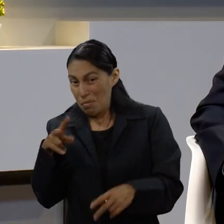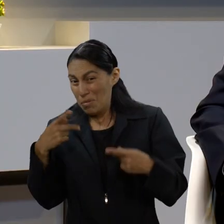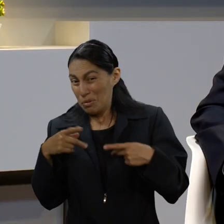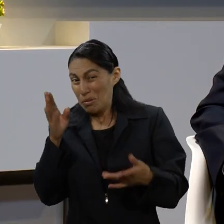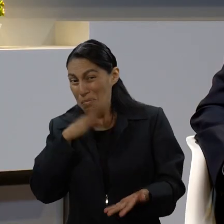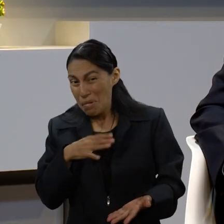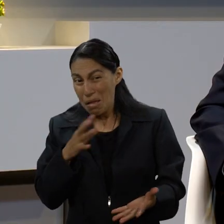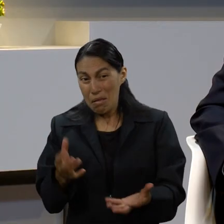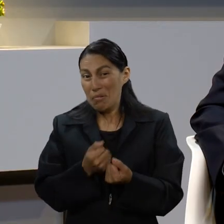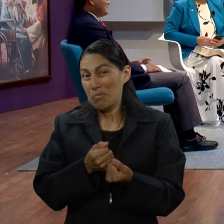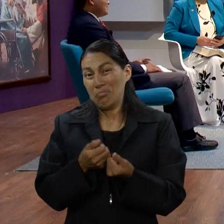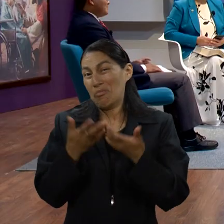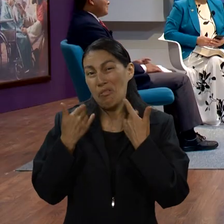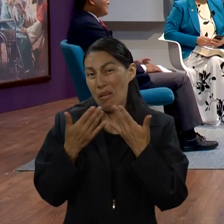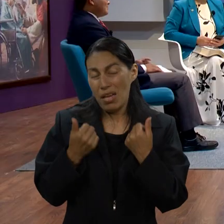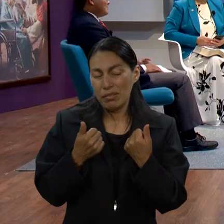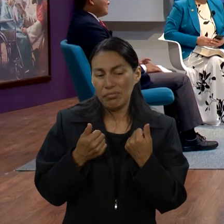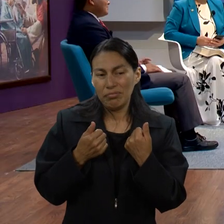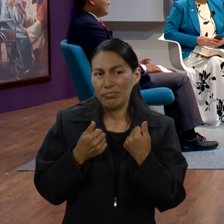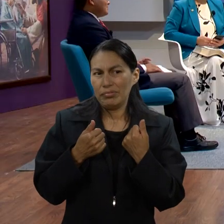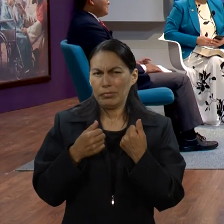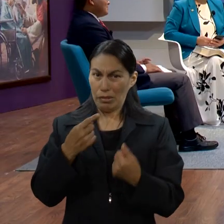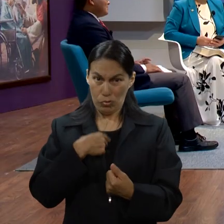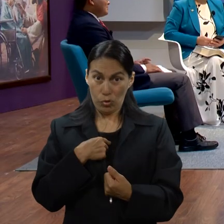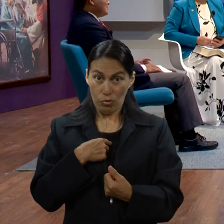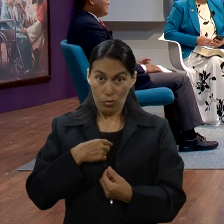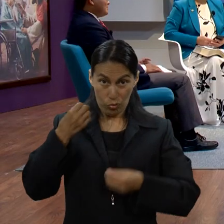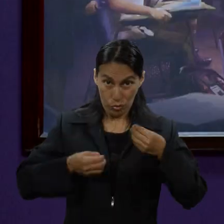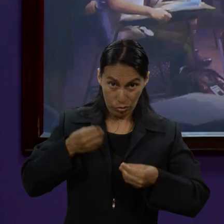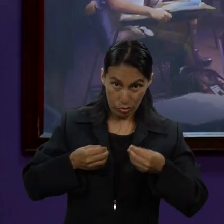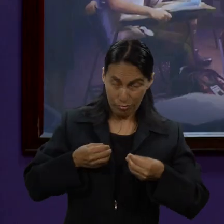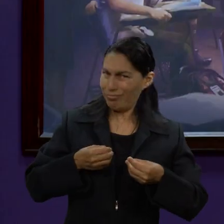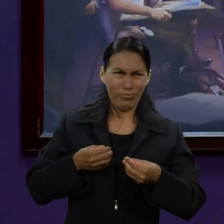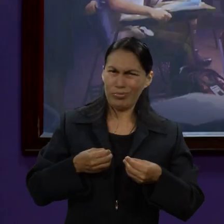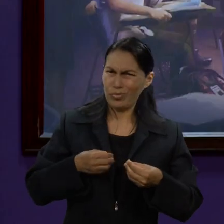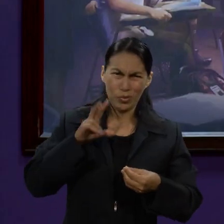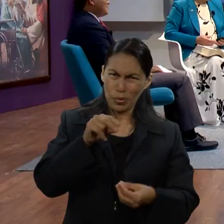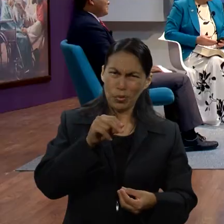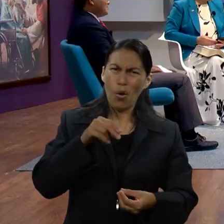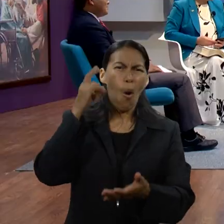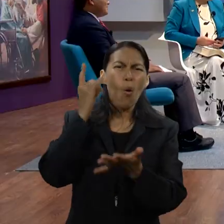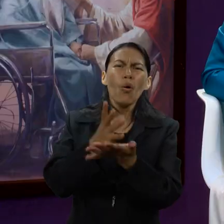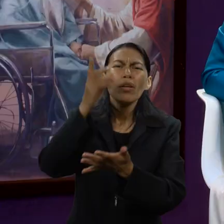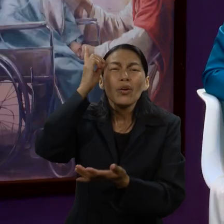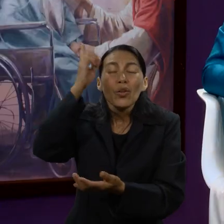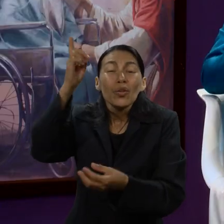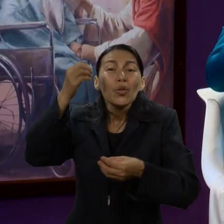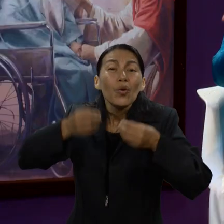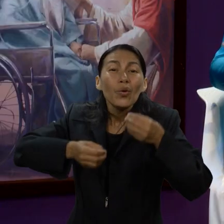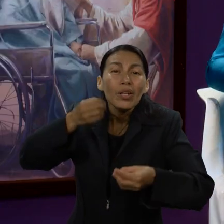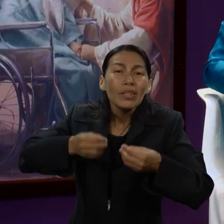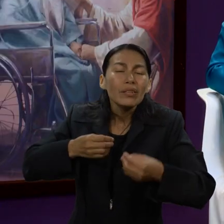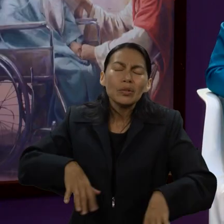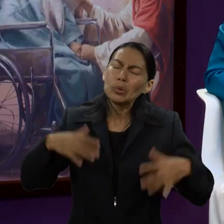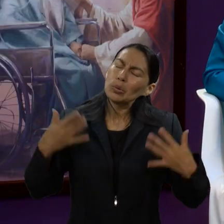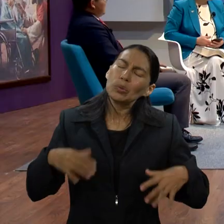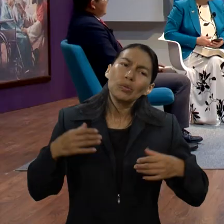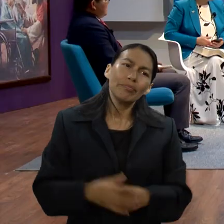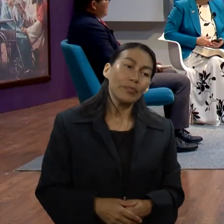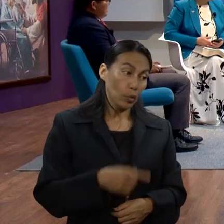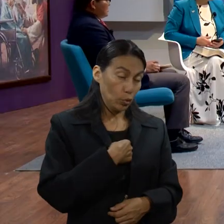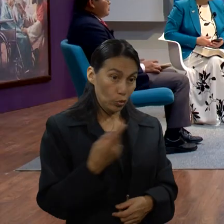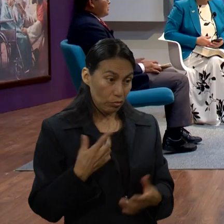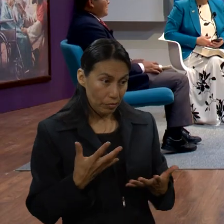interceder, aunque nosotros pensemos que la persona ya no tiene salvación, eso no me toca a mí. Y eso le agradó a Dios, ¿no? Sí, Cómo Abraham tenía esa actitud.